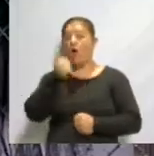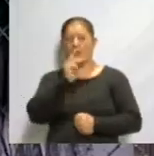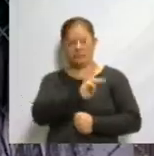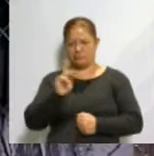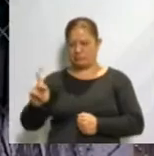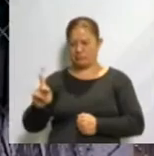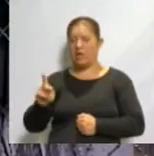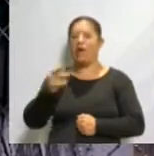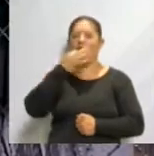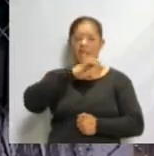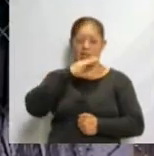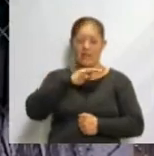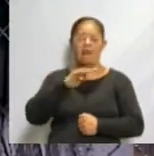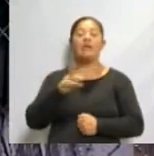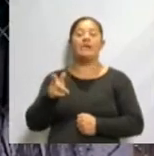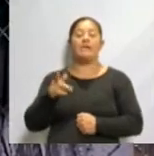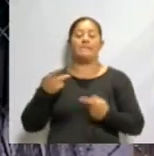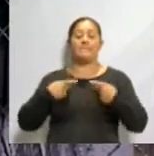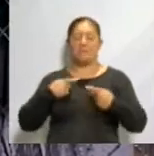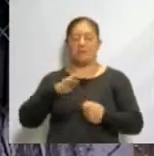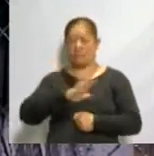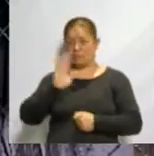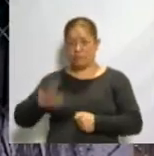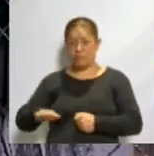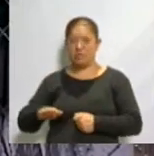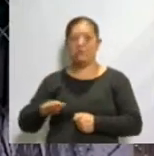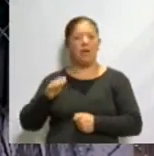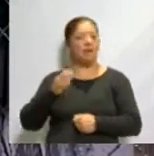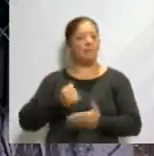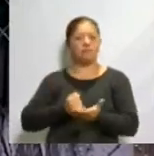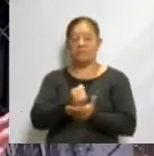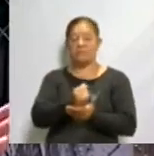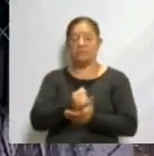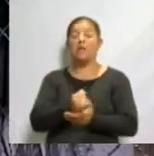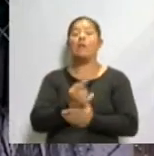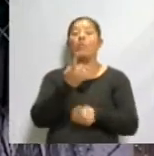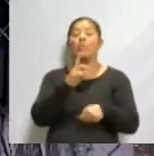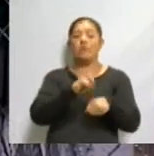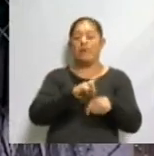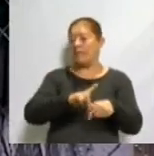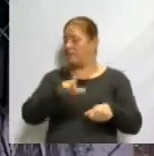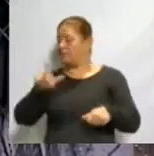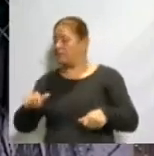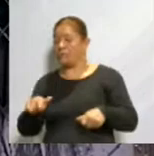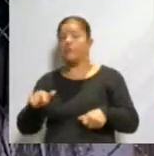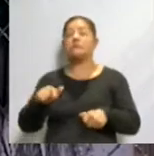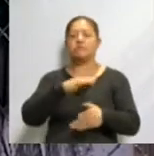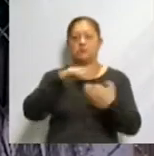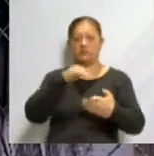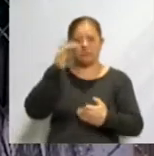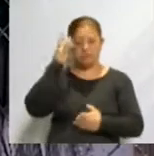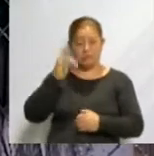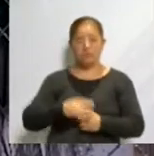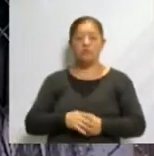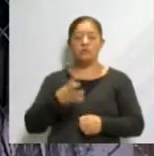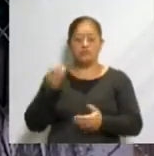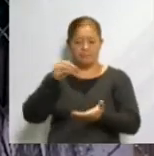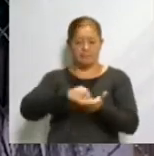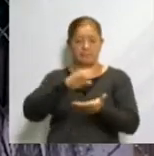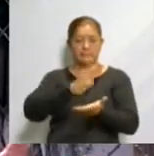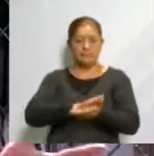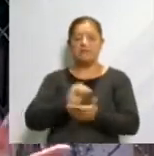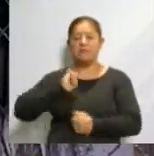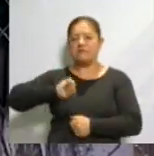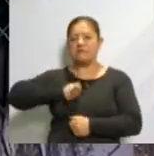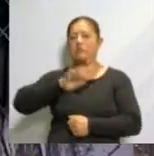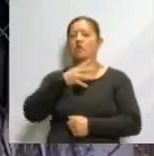celebración de los fieles difuntos, realizada justo un día después de todos los santos, instaurada en el siglo XIV